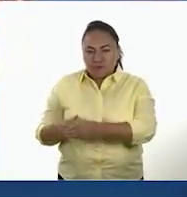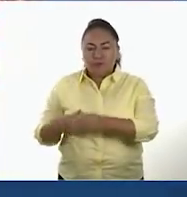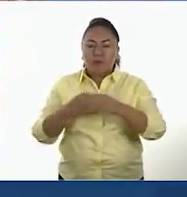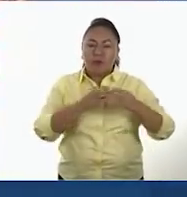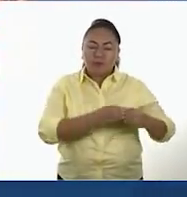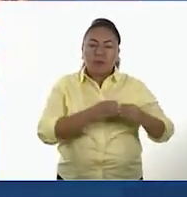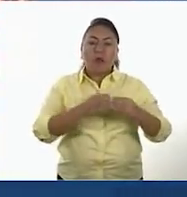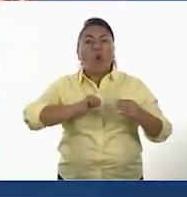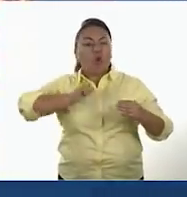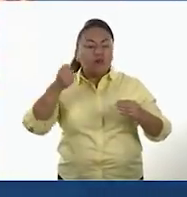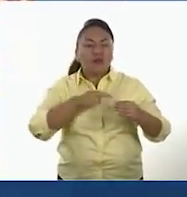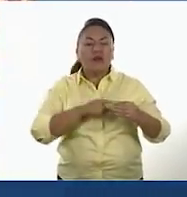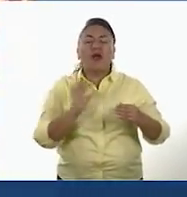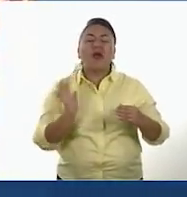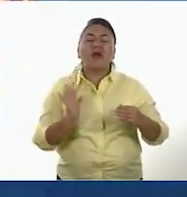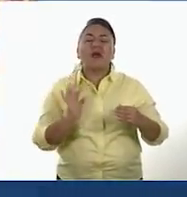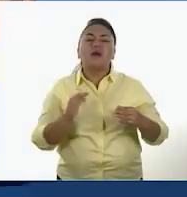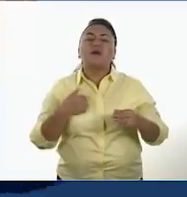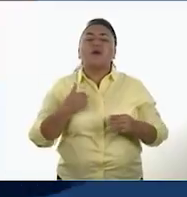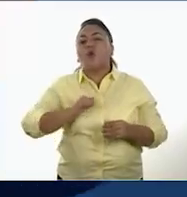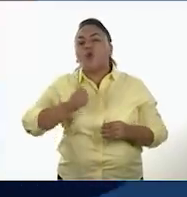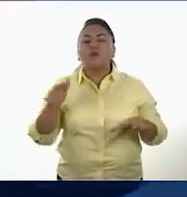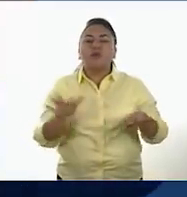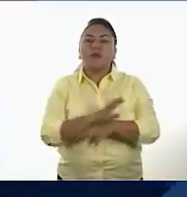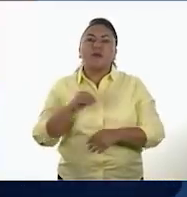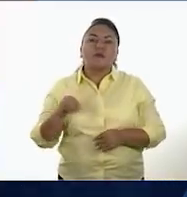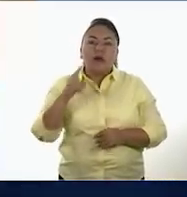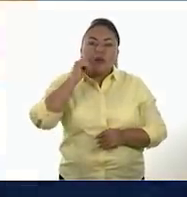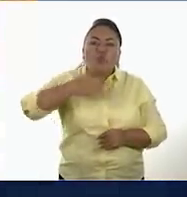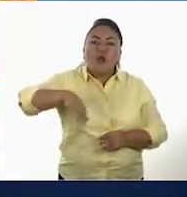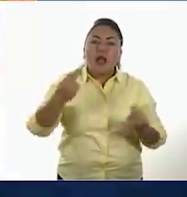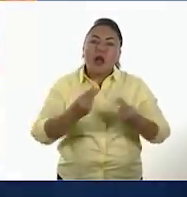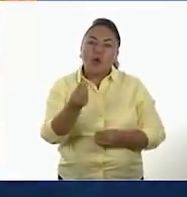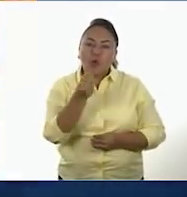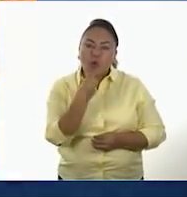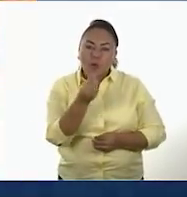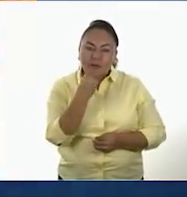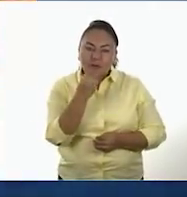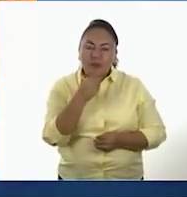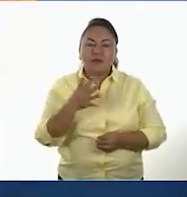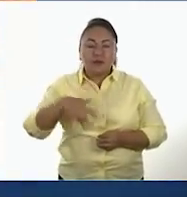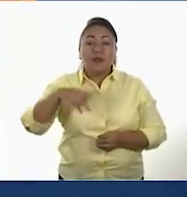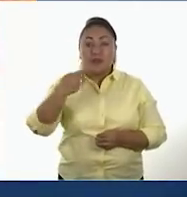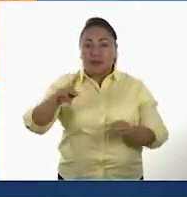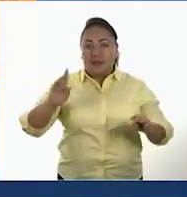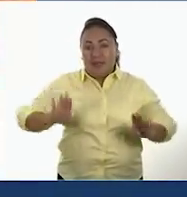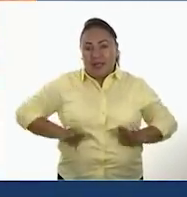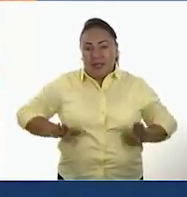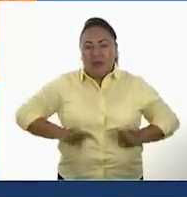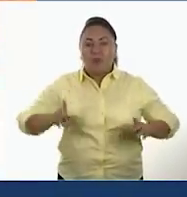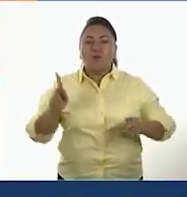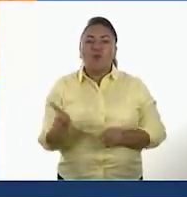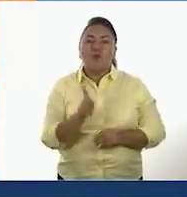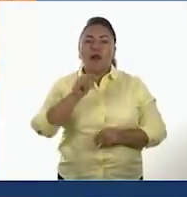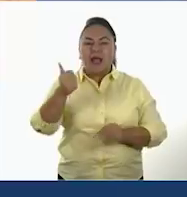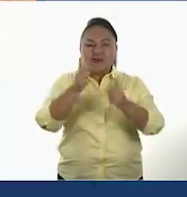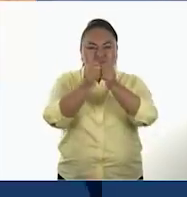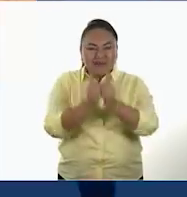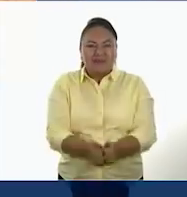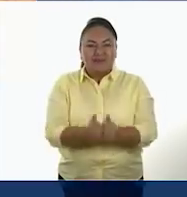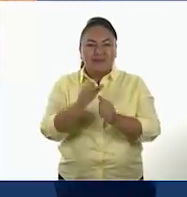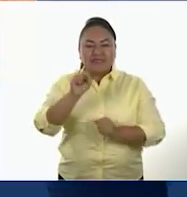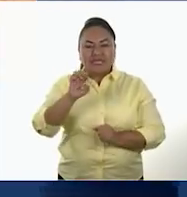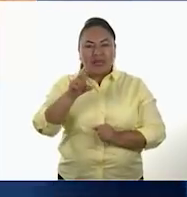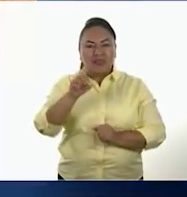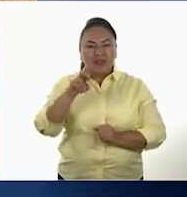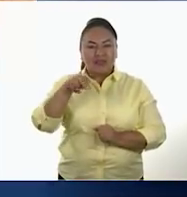su desplazamiento en busca de alimentos. La característica de los pueblos sedentarios es que se establecieron en aldeas